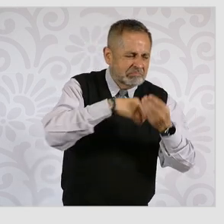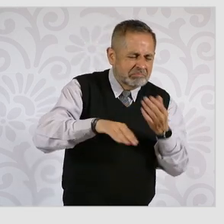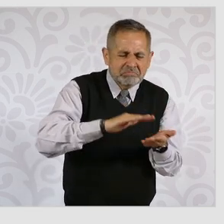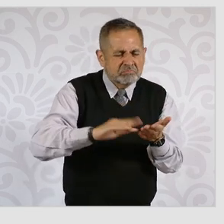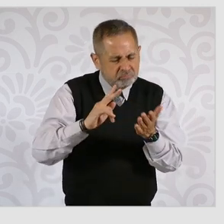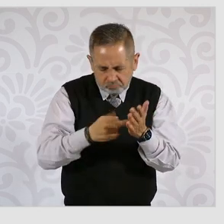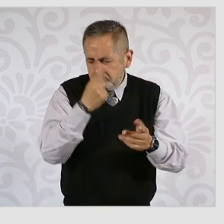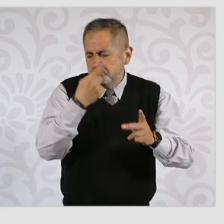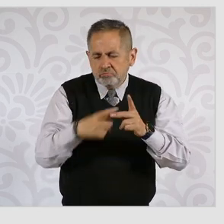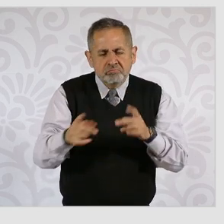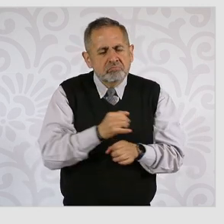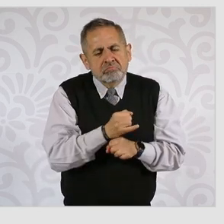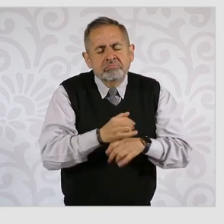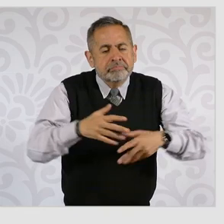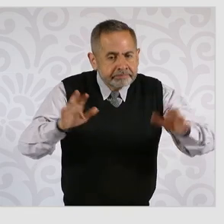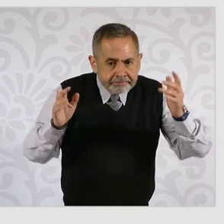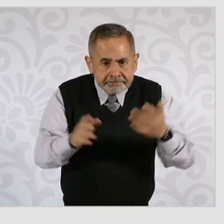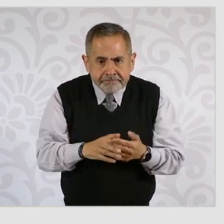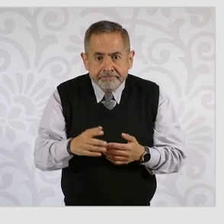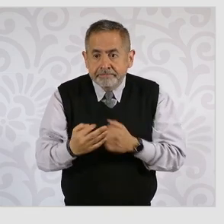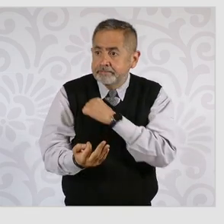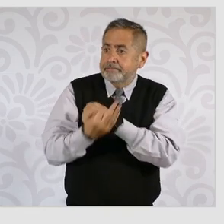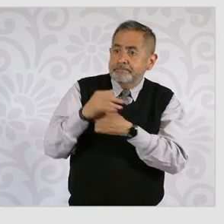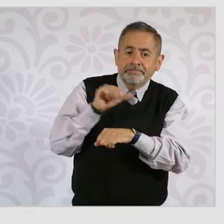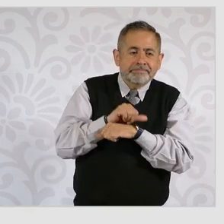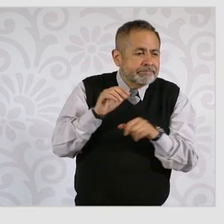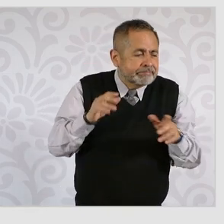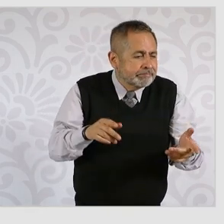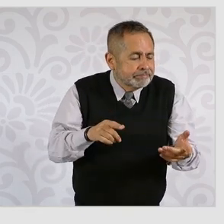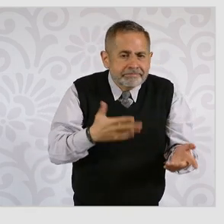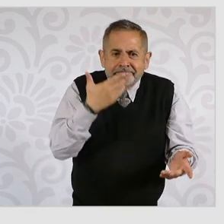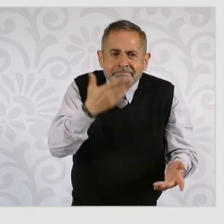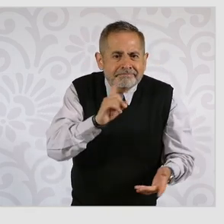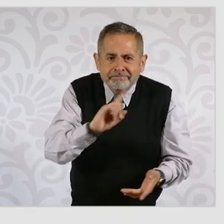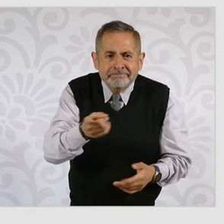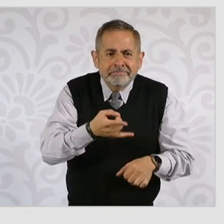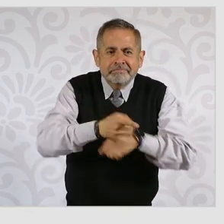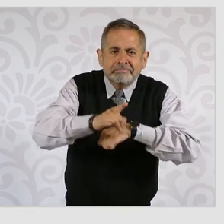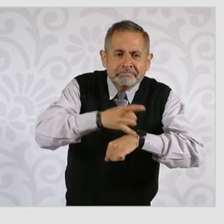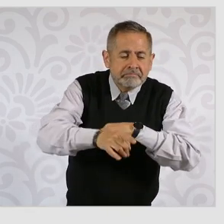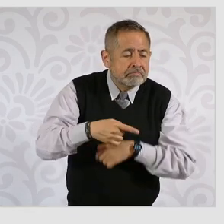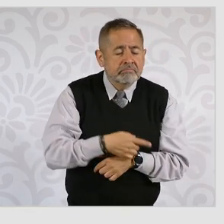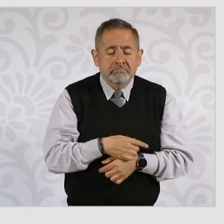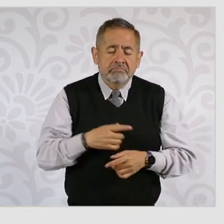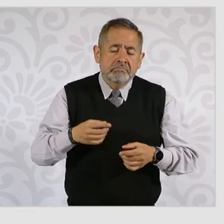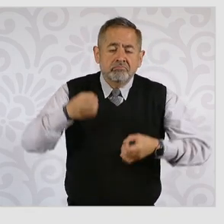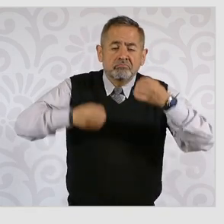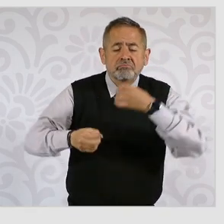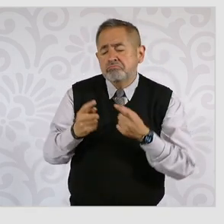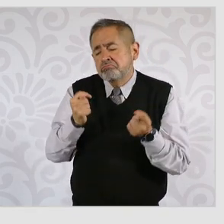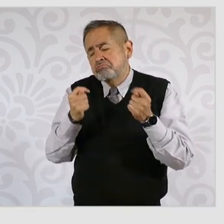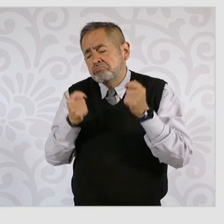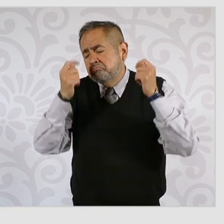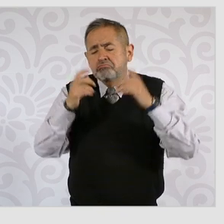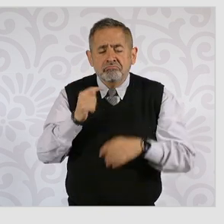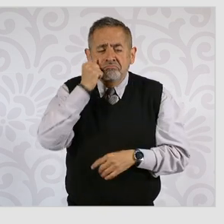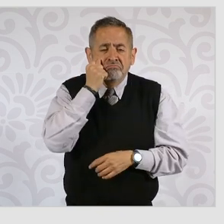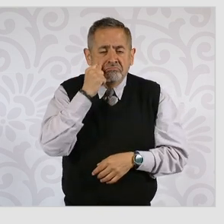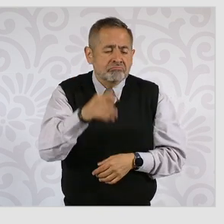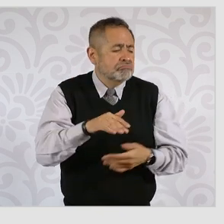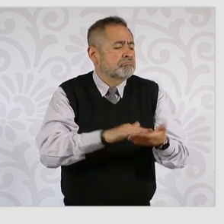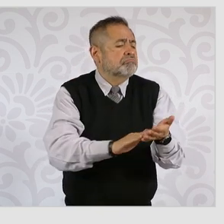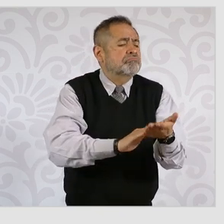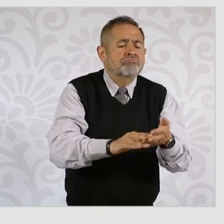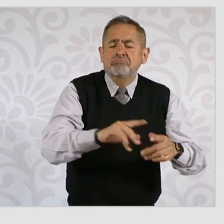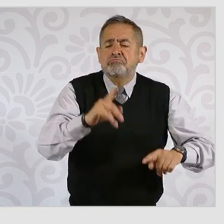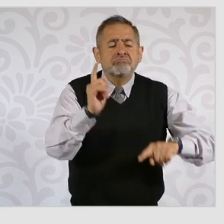procedimiento. El amparo se estima irregular, pues el juzgador subsanó de manera indebida el